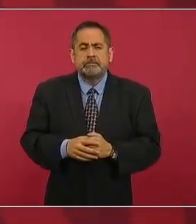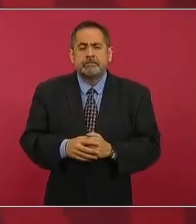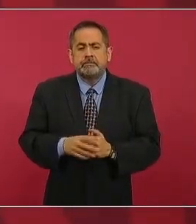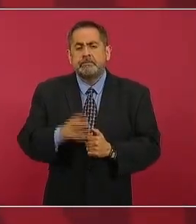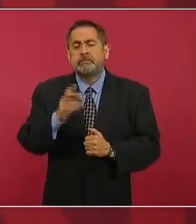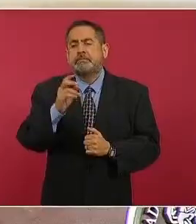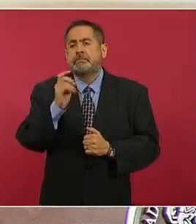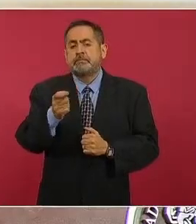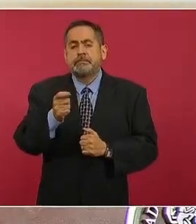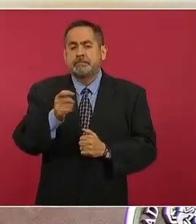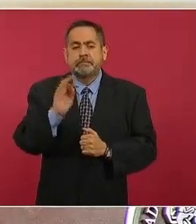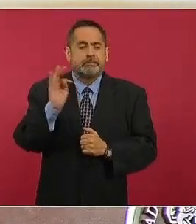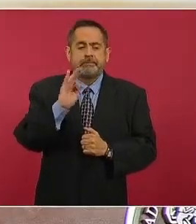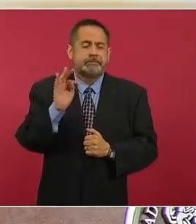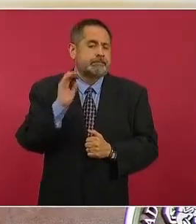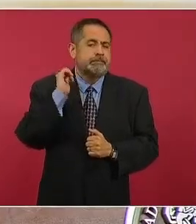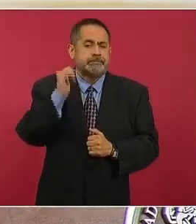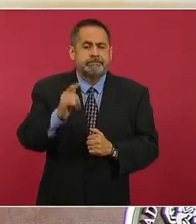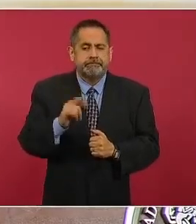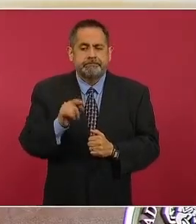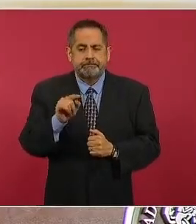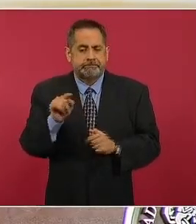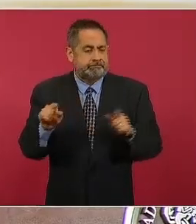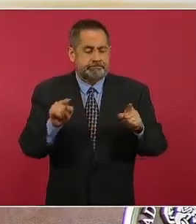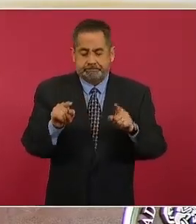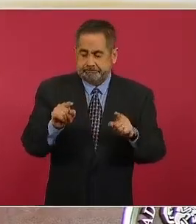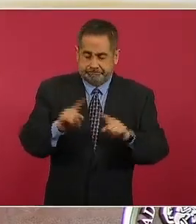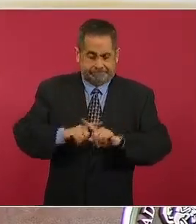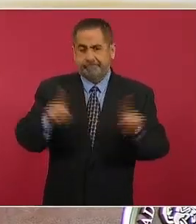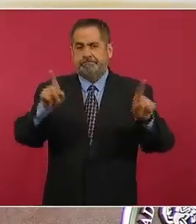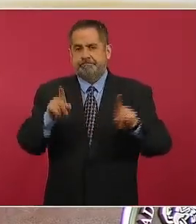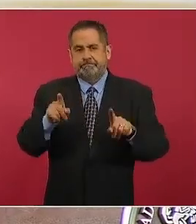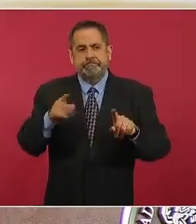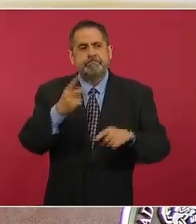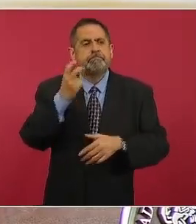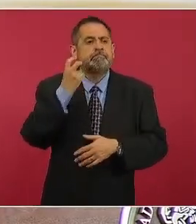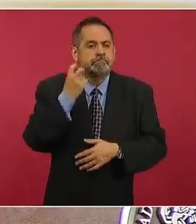o si no hubo algo extraordinario especial